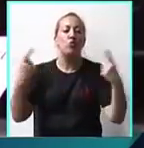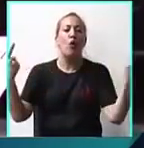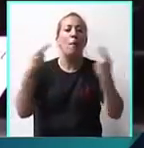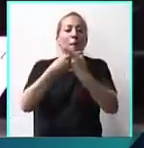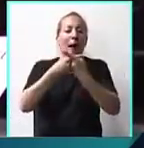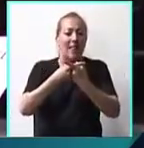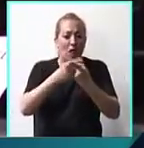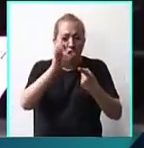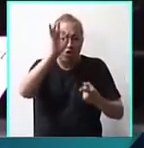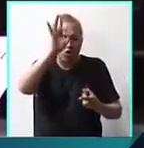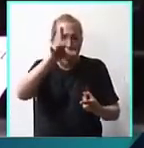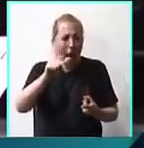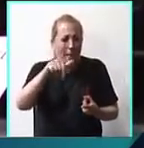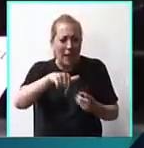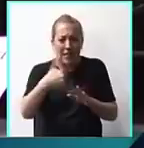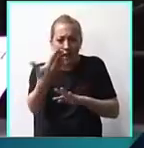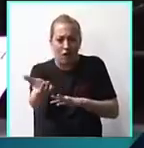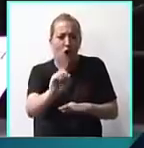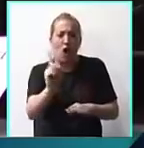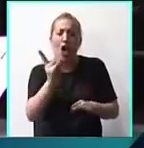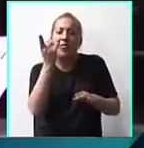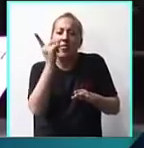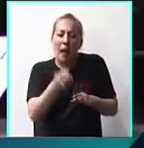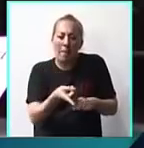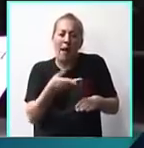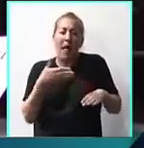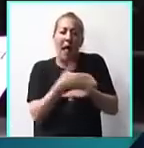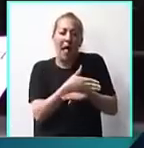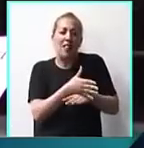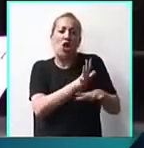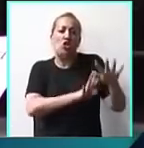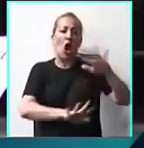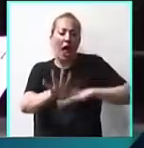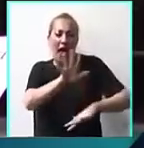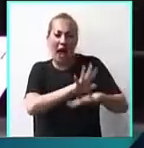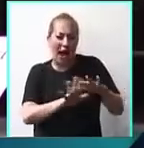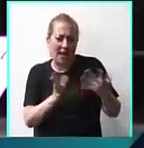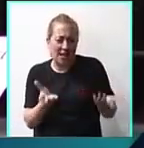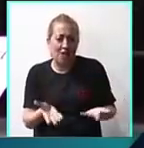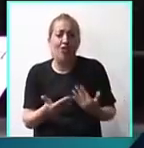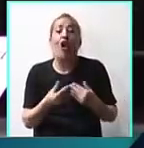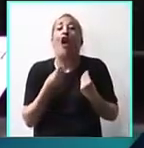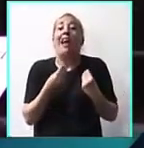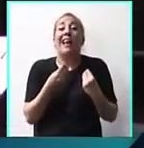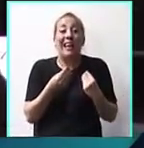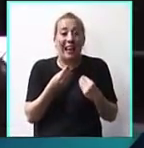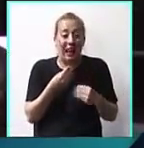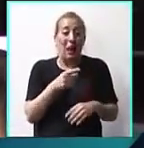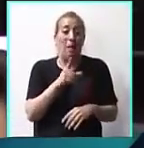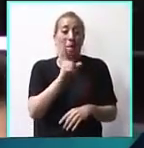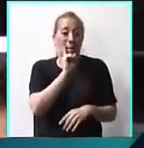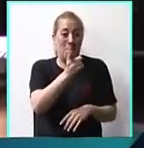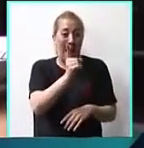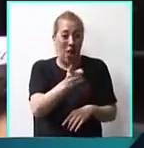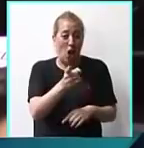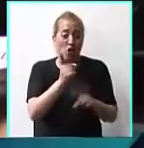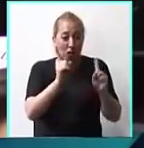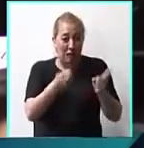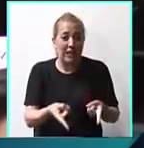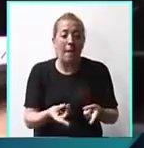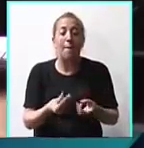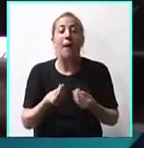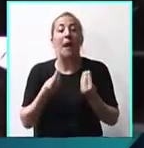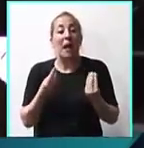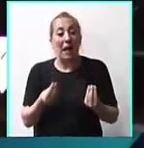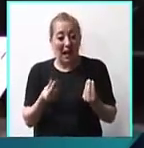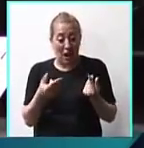interior, sino que también se organiza el exterior. Y lo que es más peligroso, es